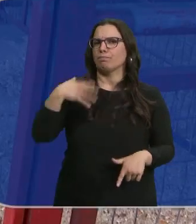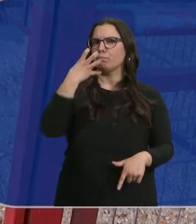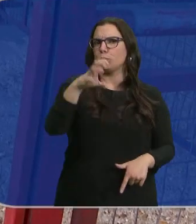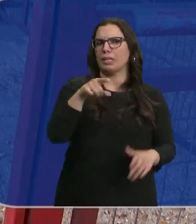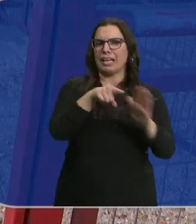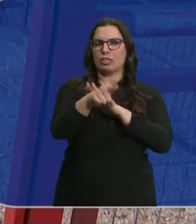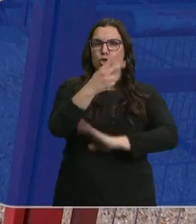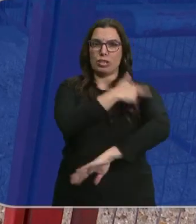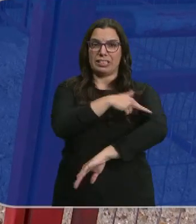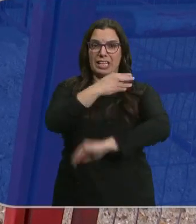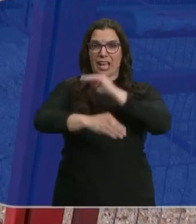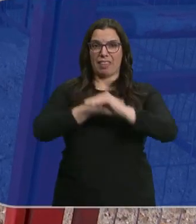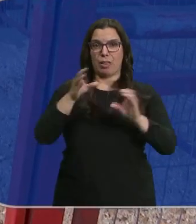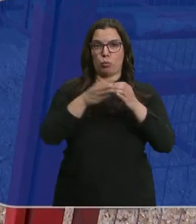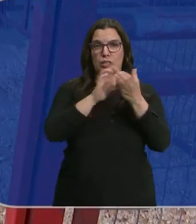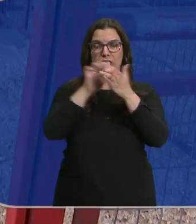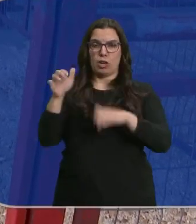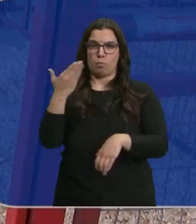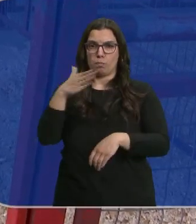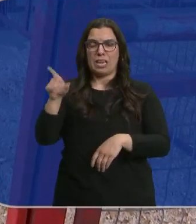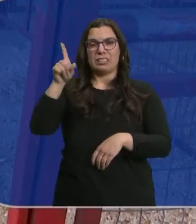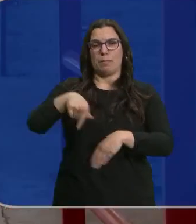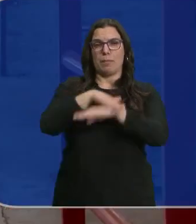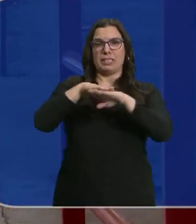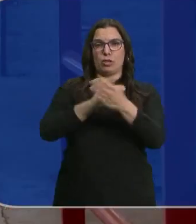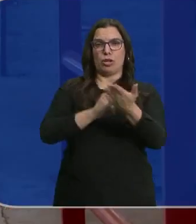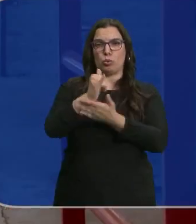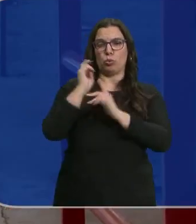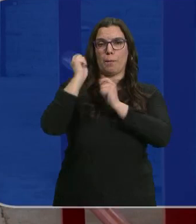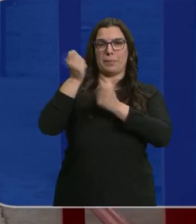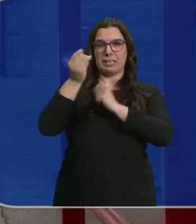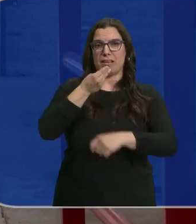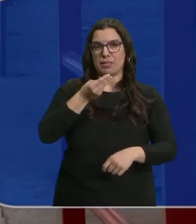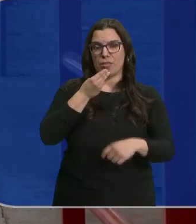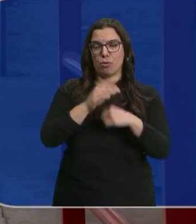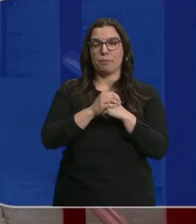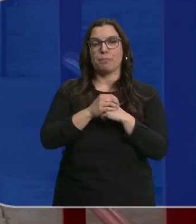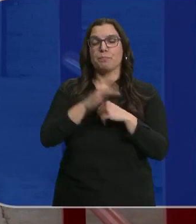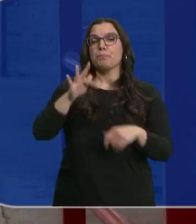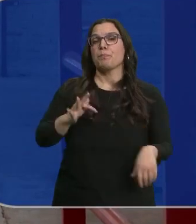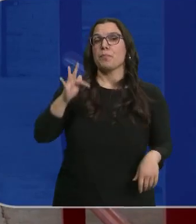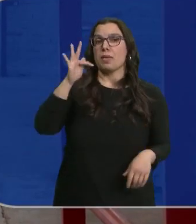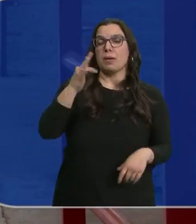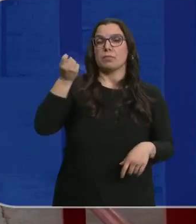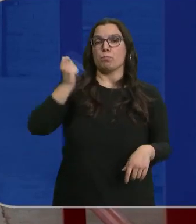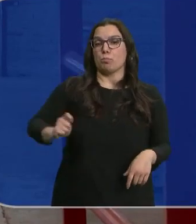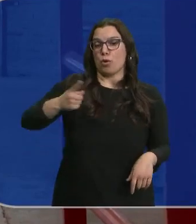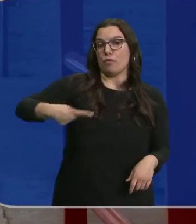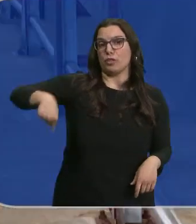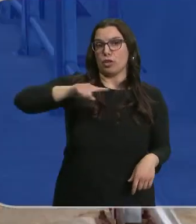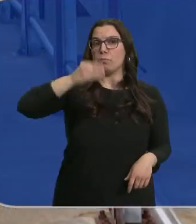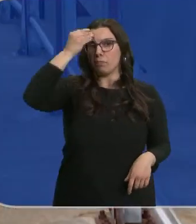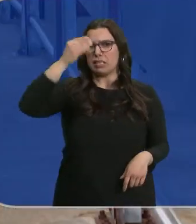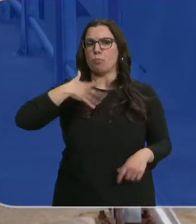sanitaria llevada a cabo por la Junta de Castilla y León y por el Ministerio de Agricultura, Pesca y Alimentación. Además los profesionales no